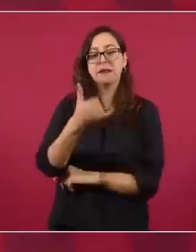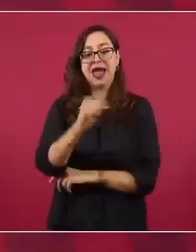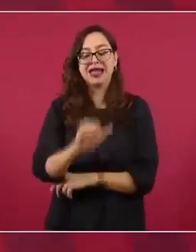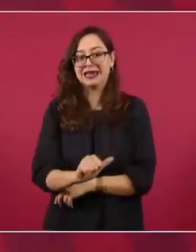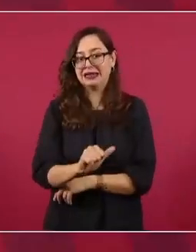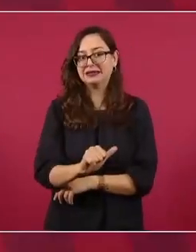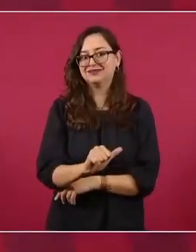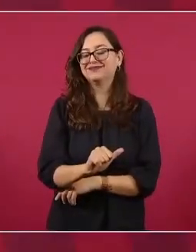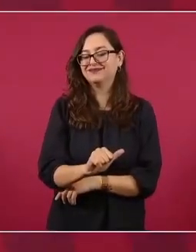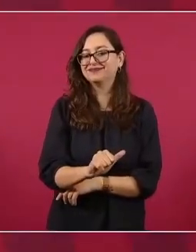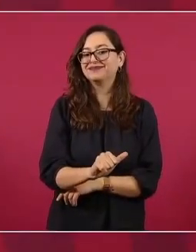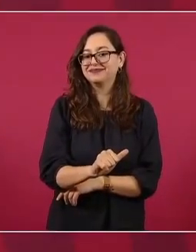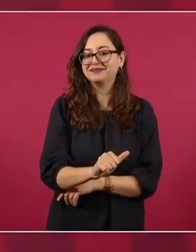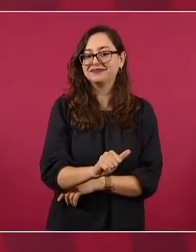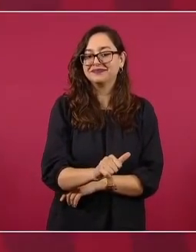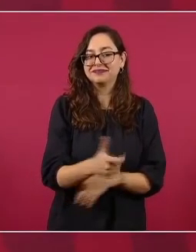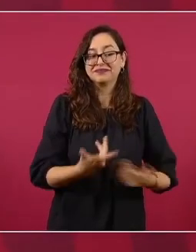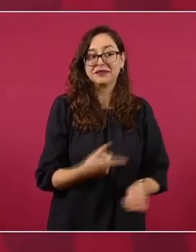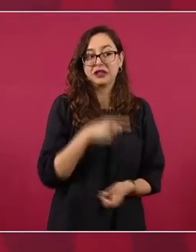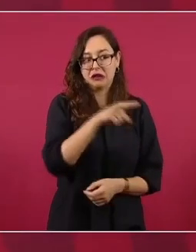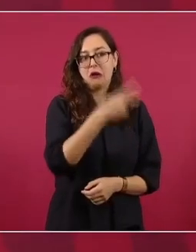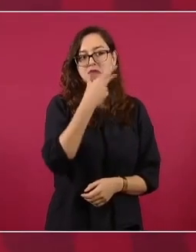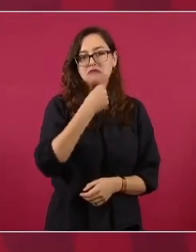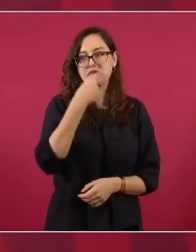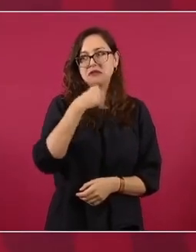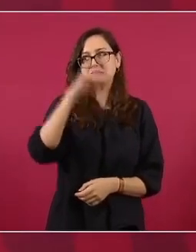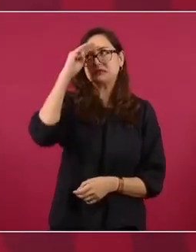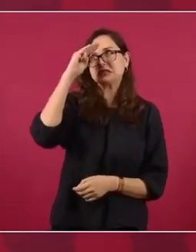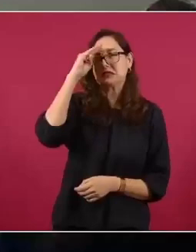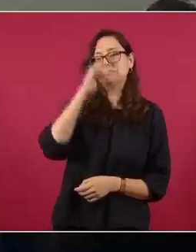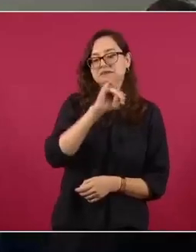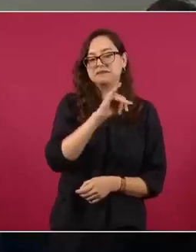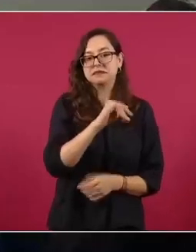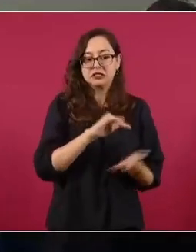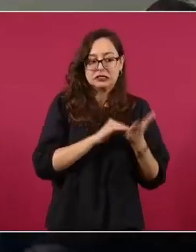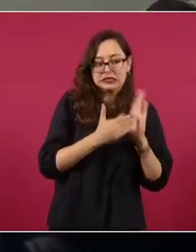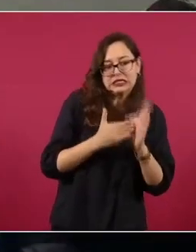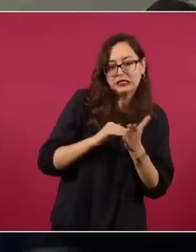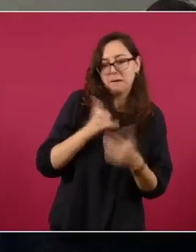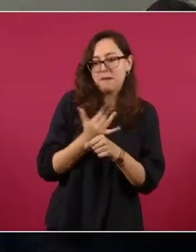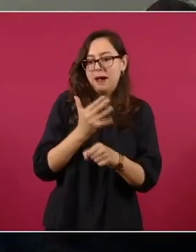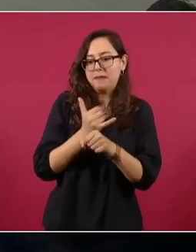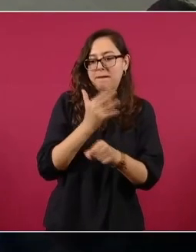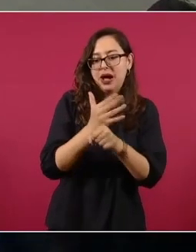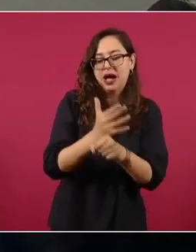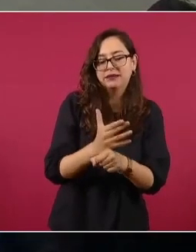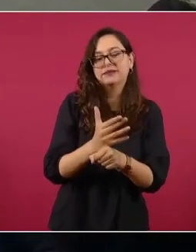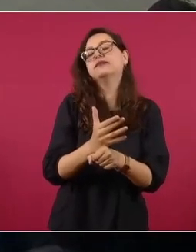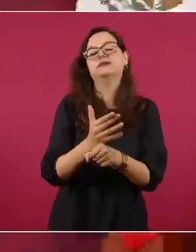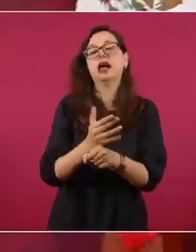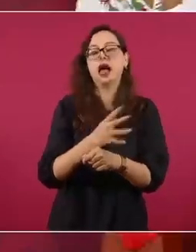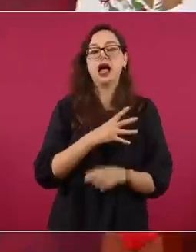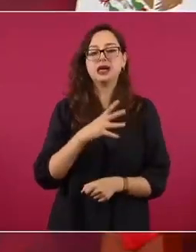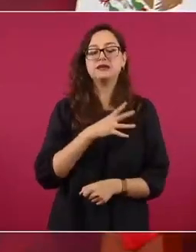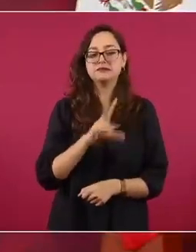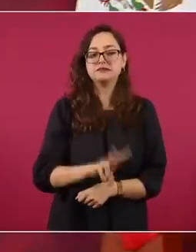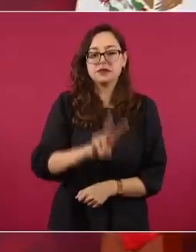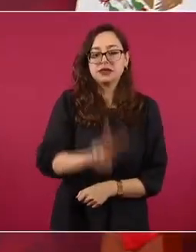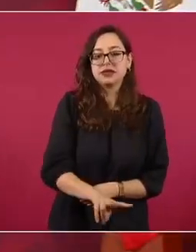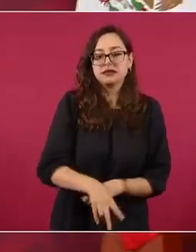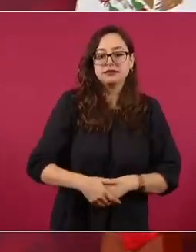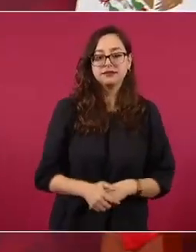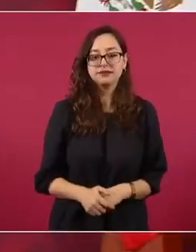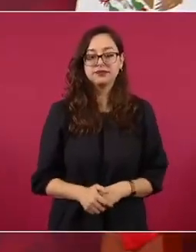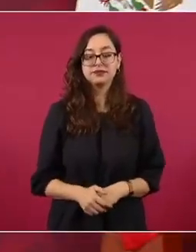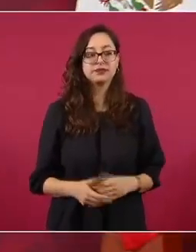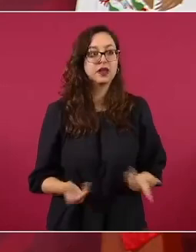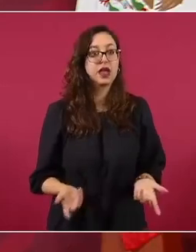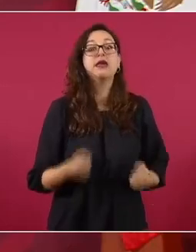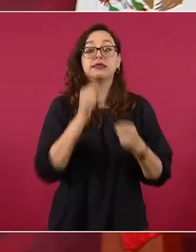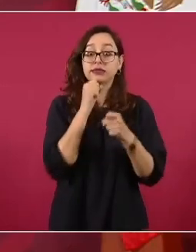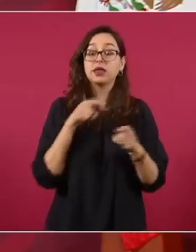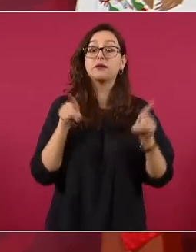Guardia